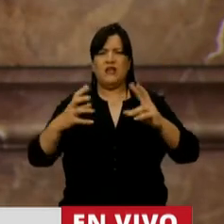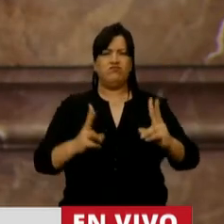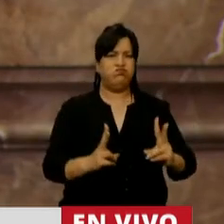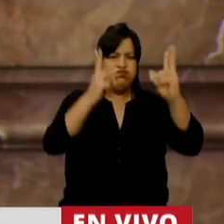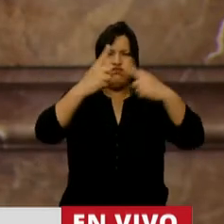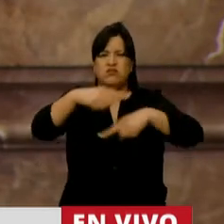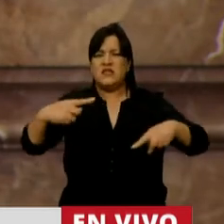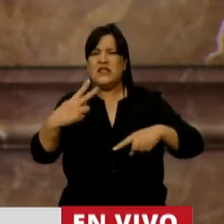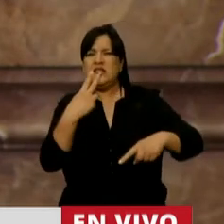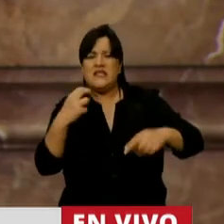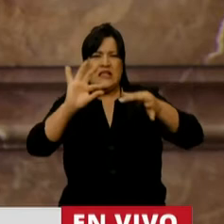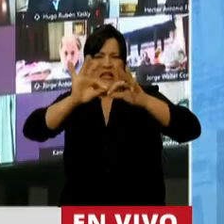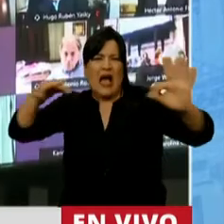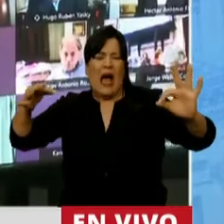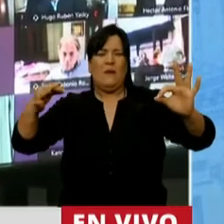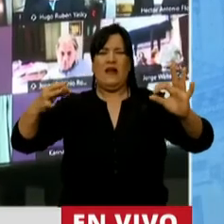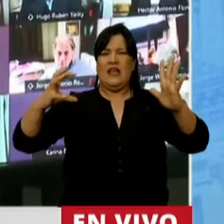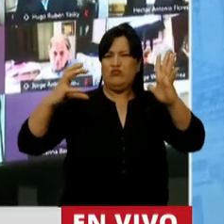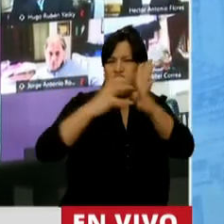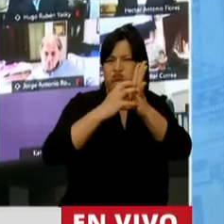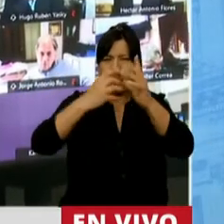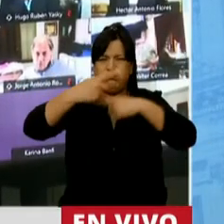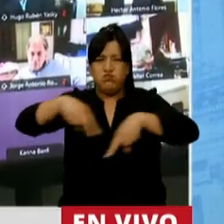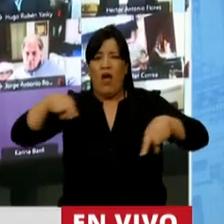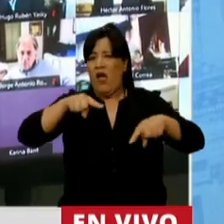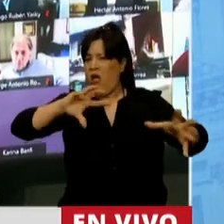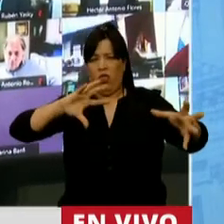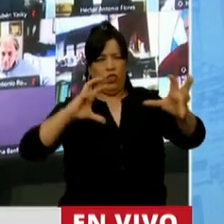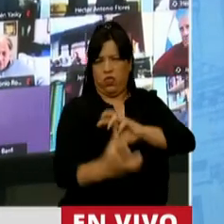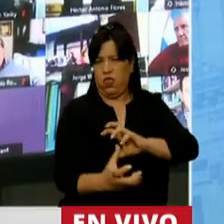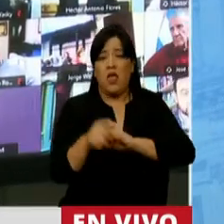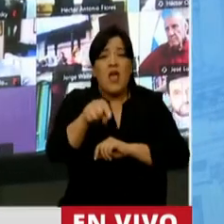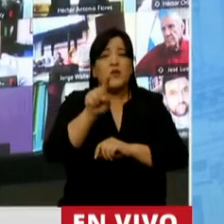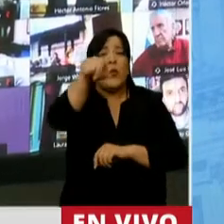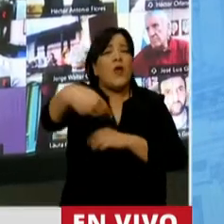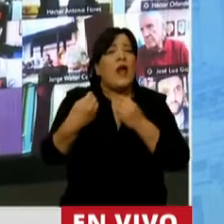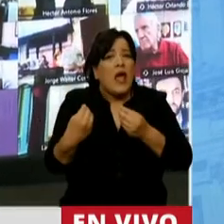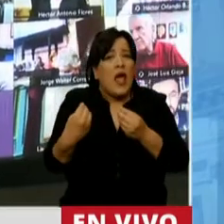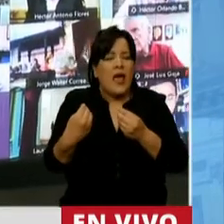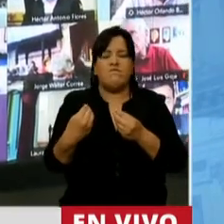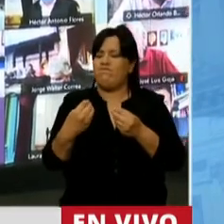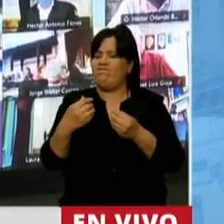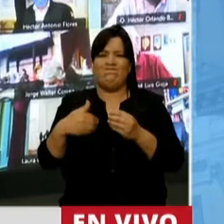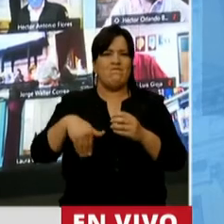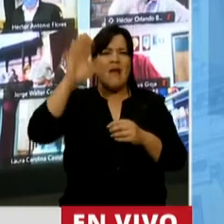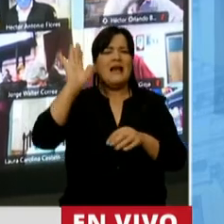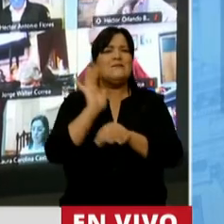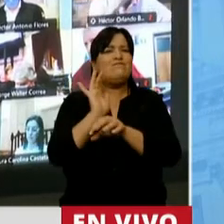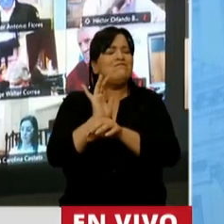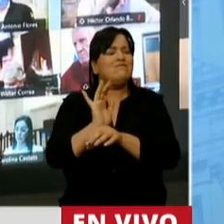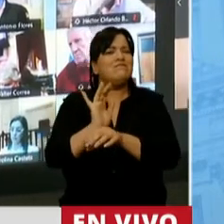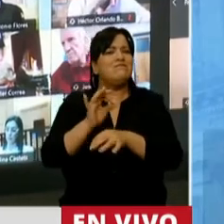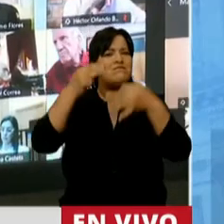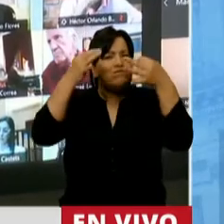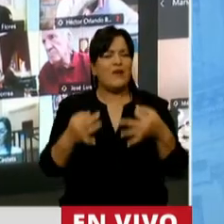cableados, transformadores, que atenta directamente contra la normal prestación